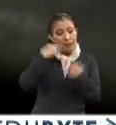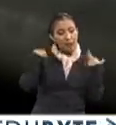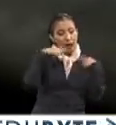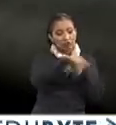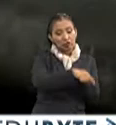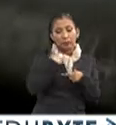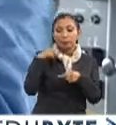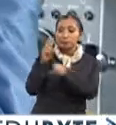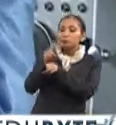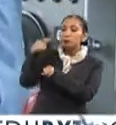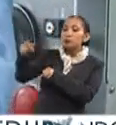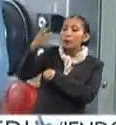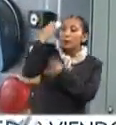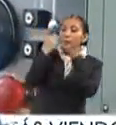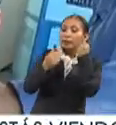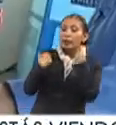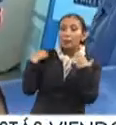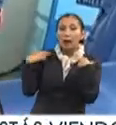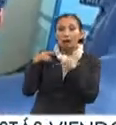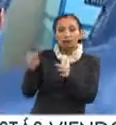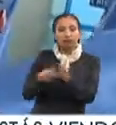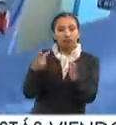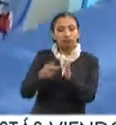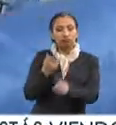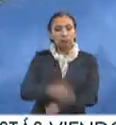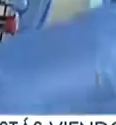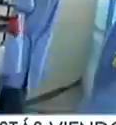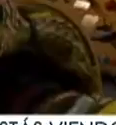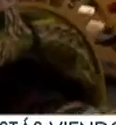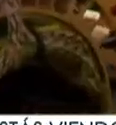el docente que da seguimiento del aprendizaje de manera permanente.